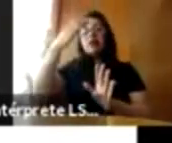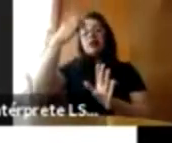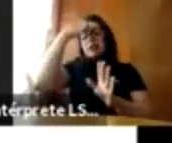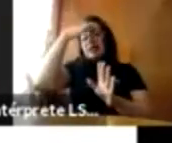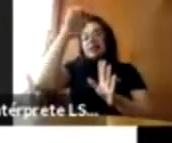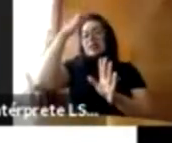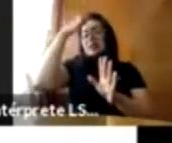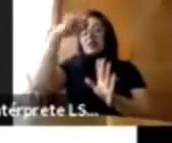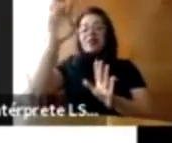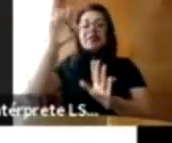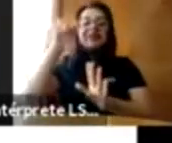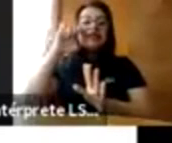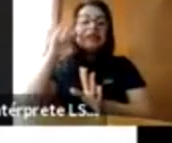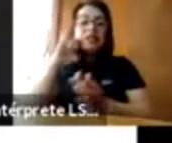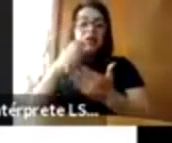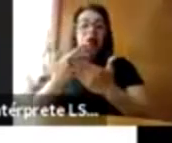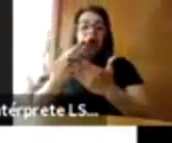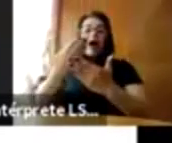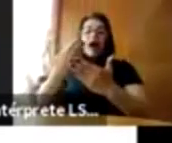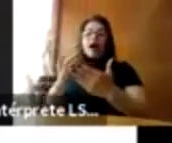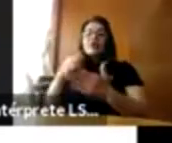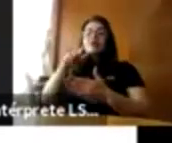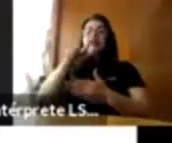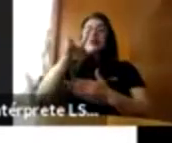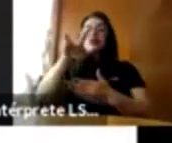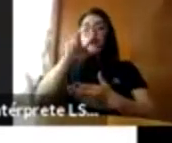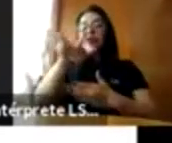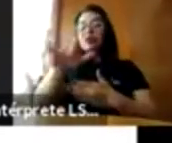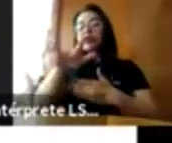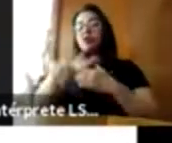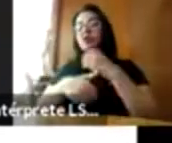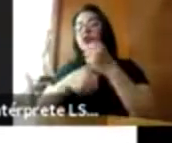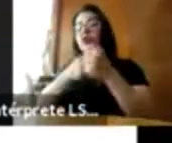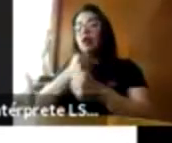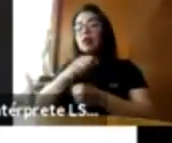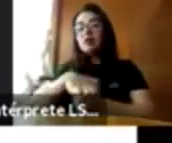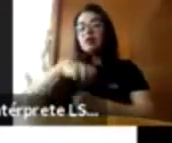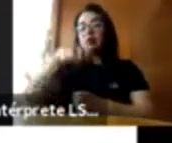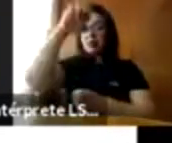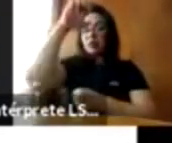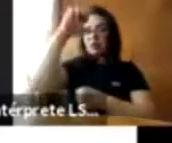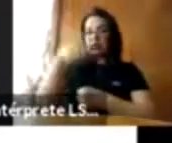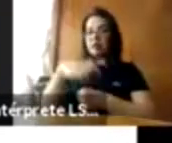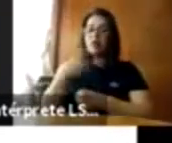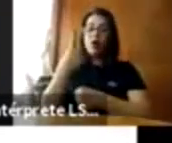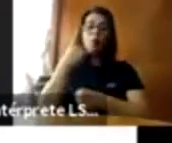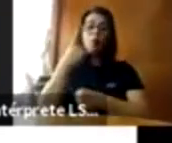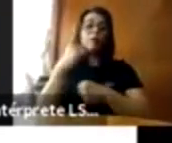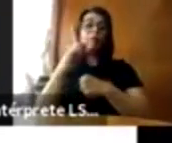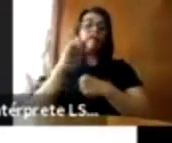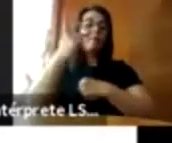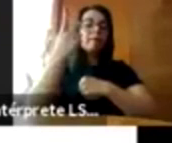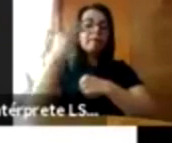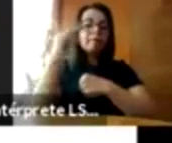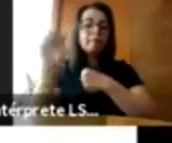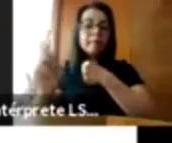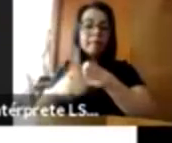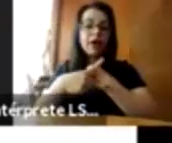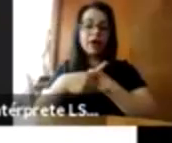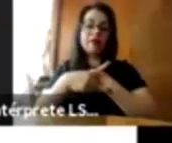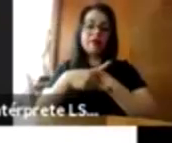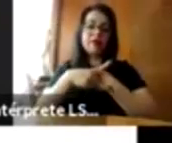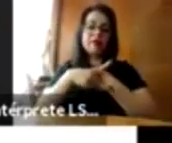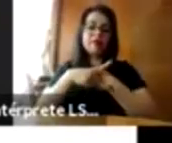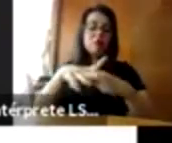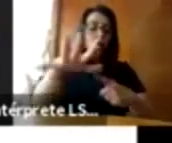los 18 años. Y esto es para el país. Esto no es una comunidad o una ciudad, es para el país. O sea,